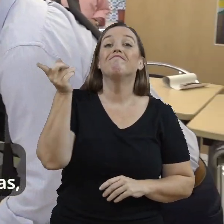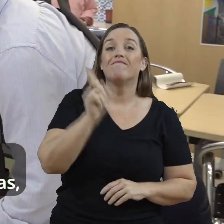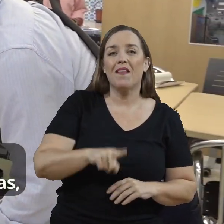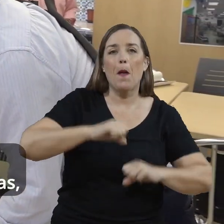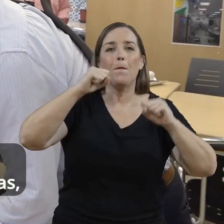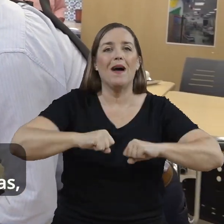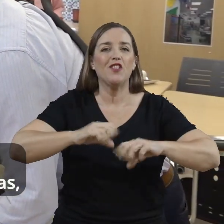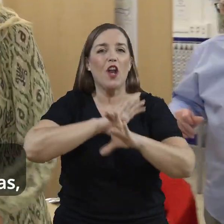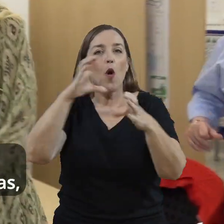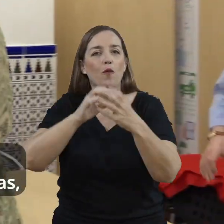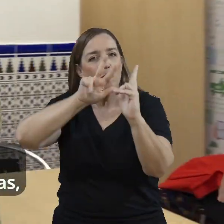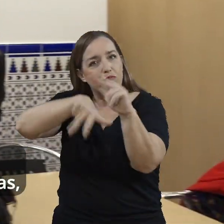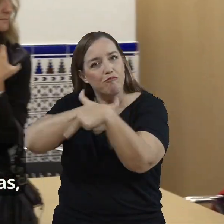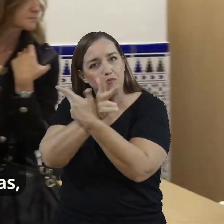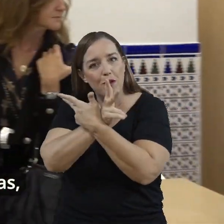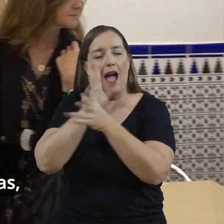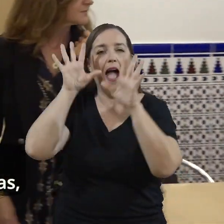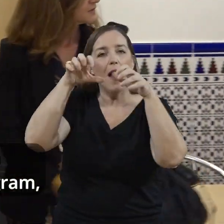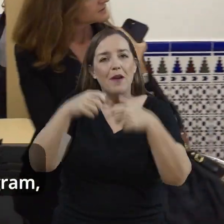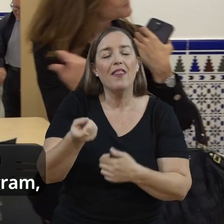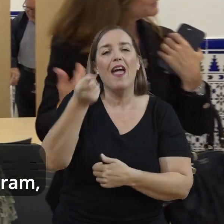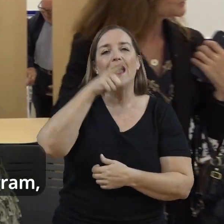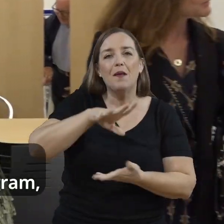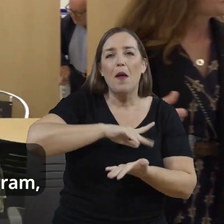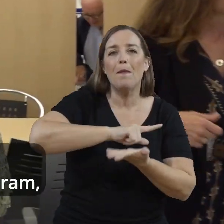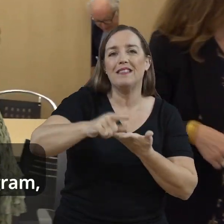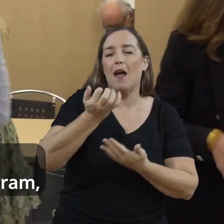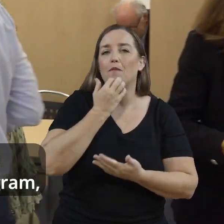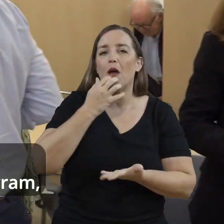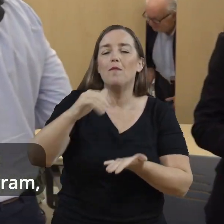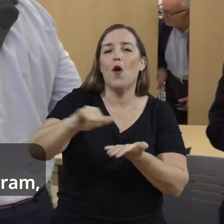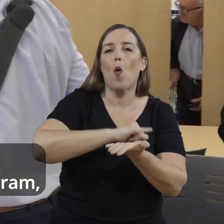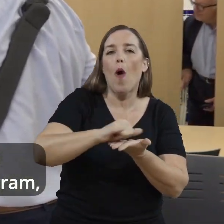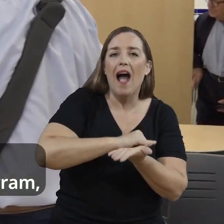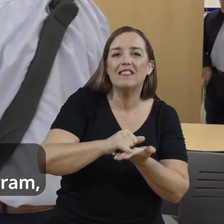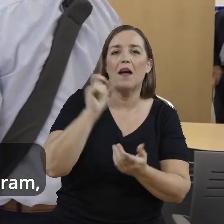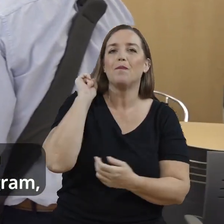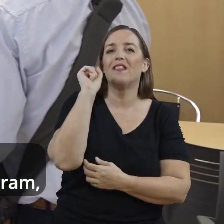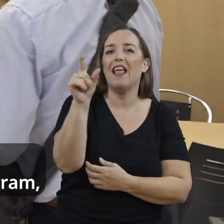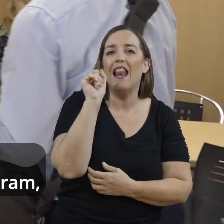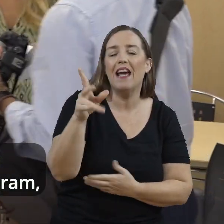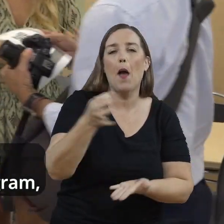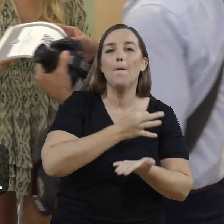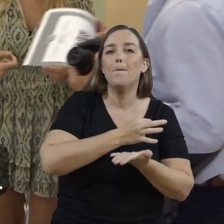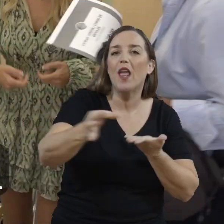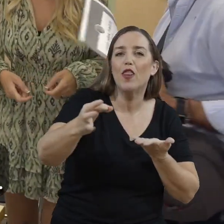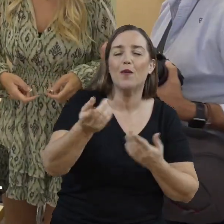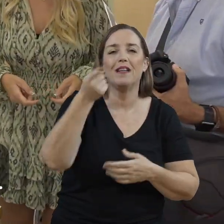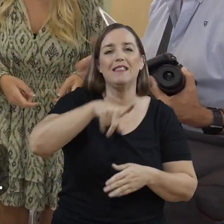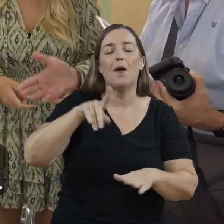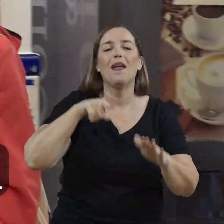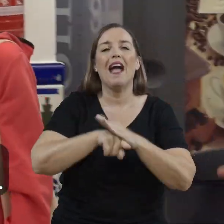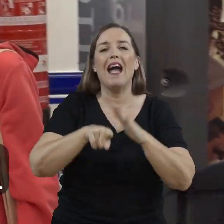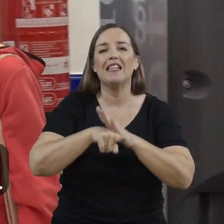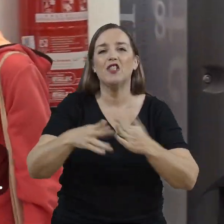Además, los mayores van a aprender a hacer videoconferencias, usar aplicaciones de mensajería instantánea como WhatsApp o Telegram, hacer